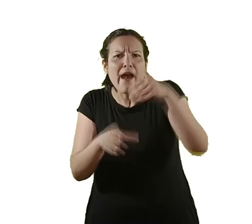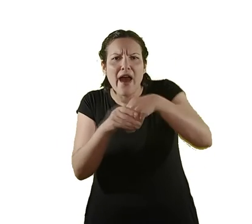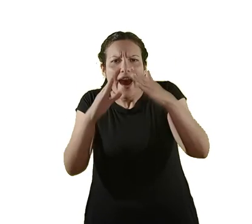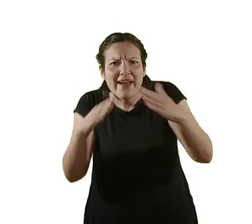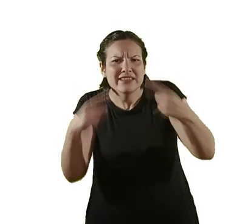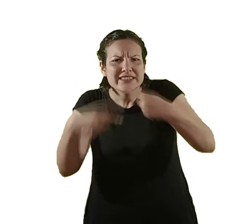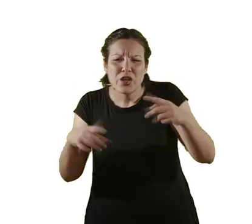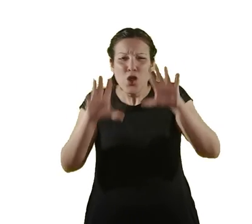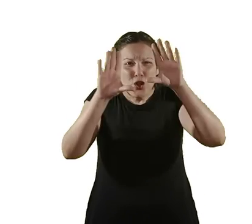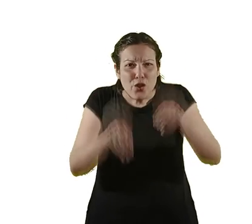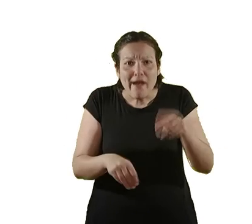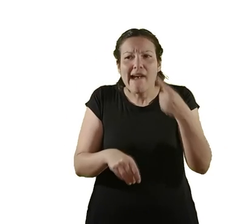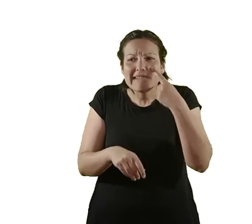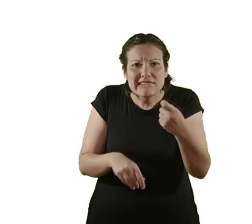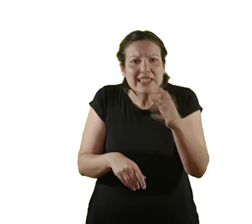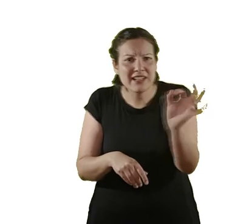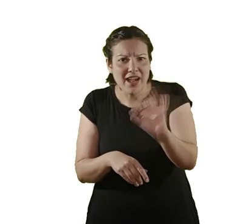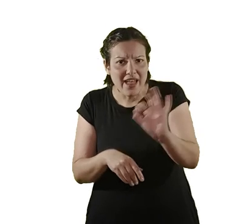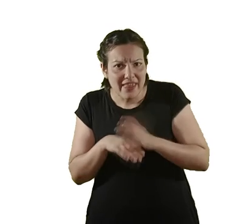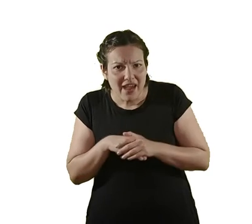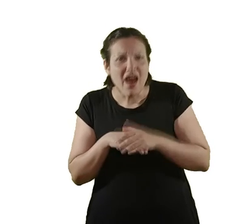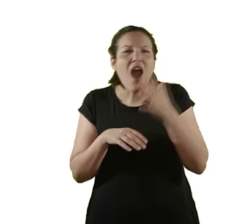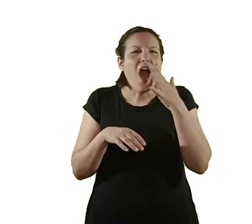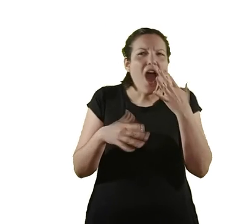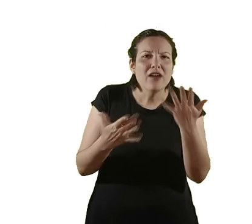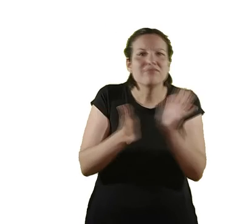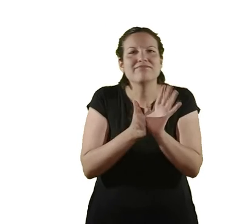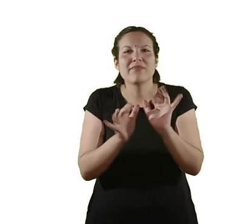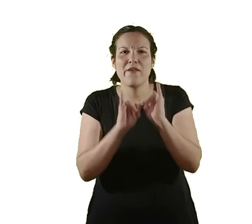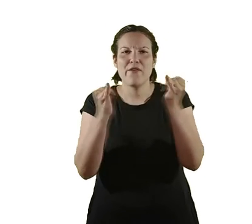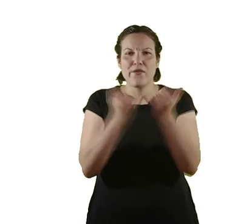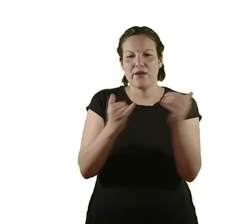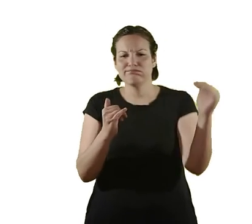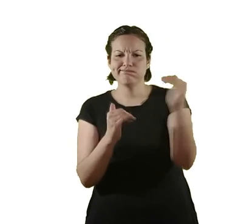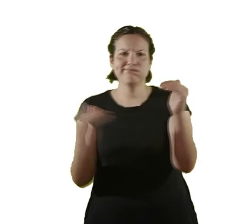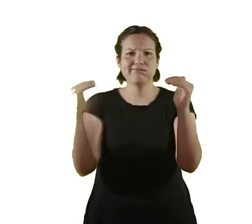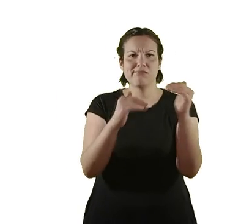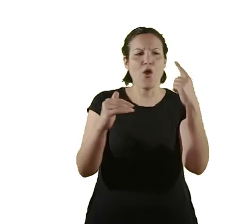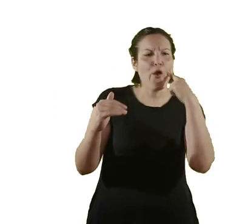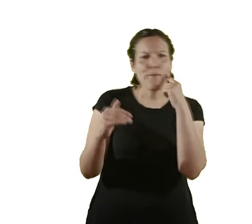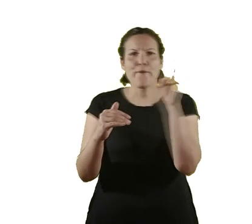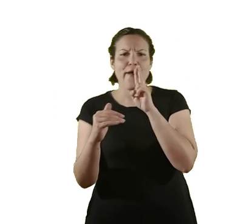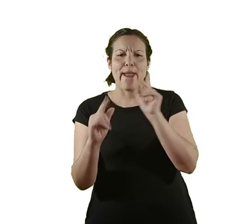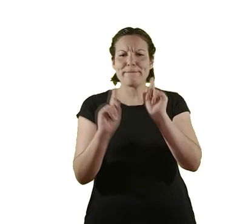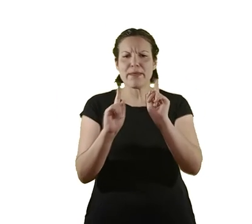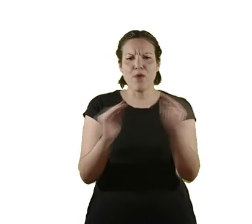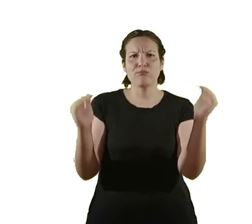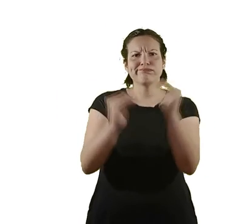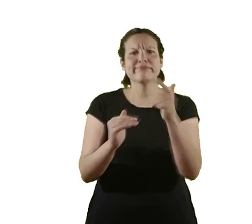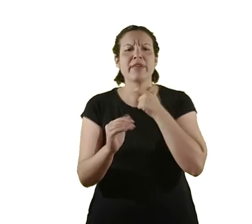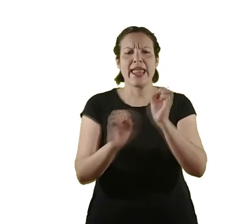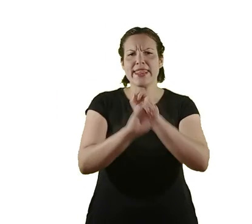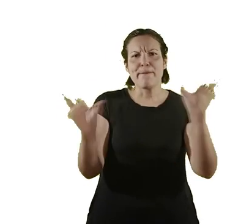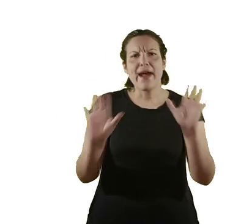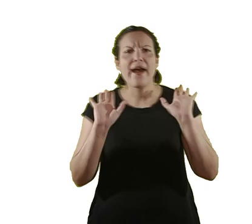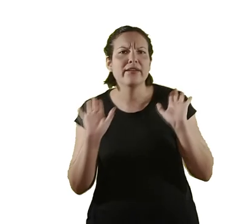todo eso no está contemplado. O hay algo de evaluar a las mujeres y a los varones con la misma vara, porque lo que queremos es transparencia y decir,